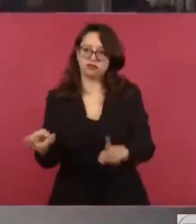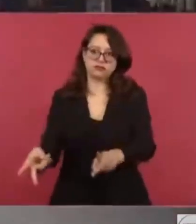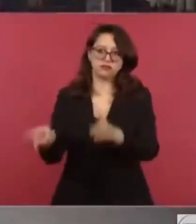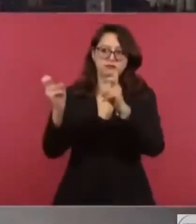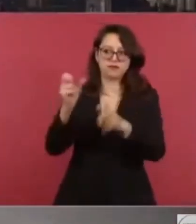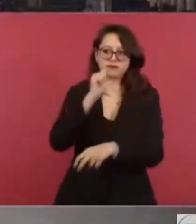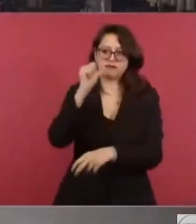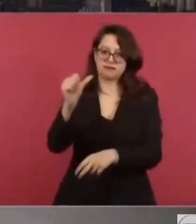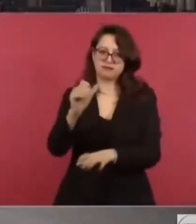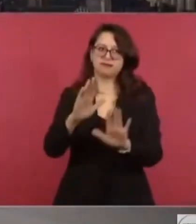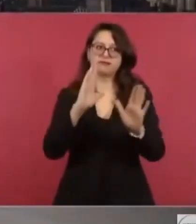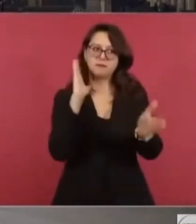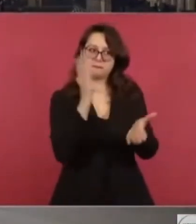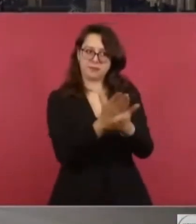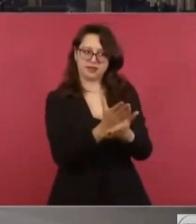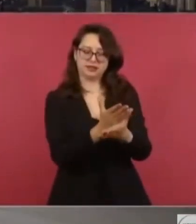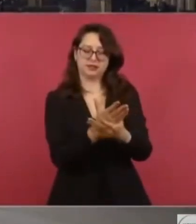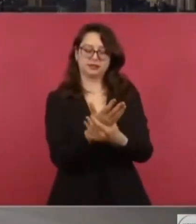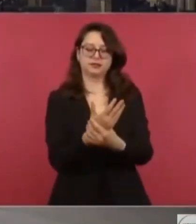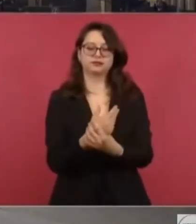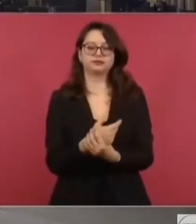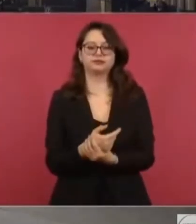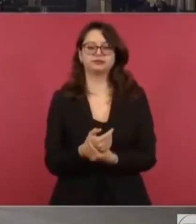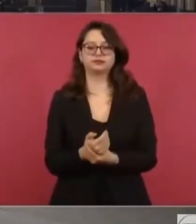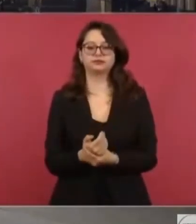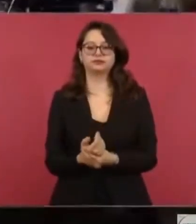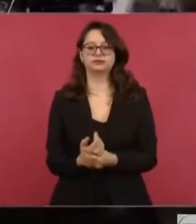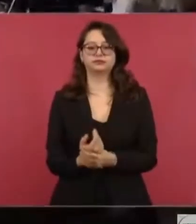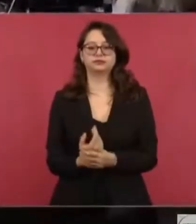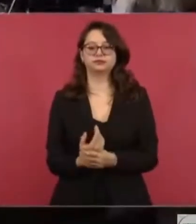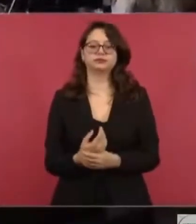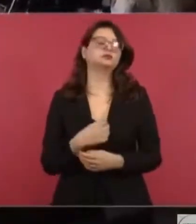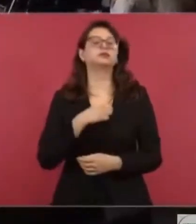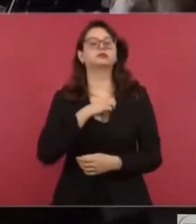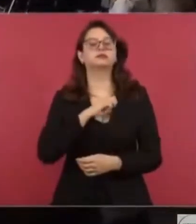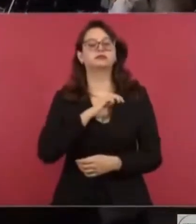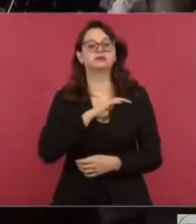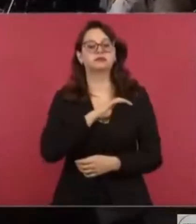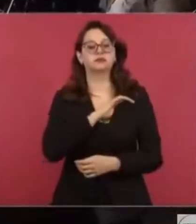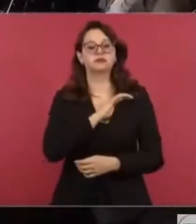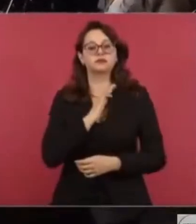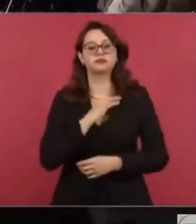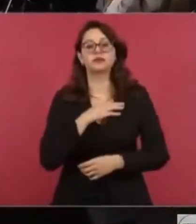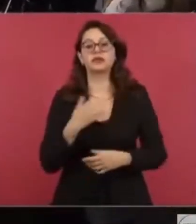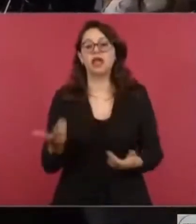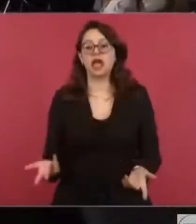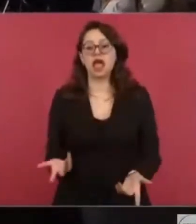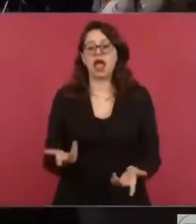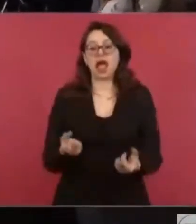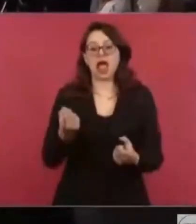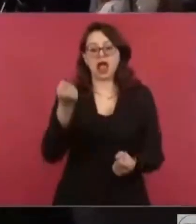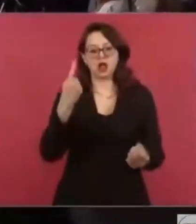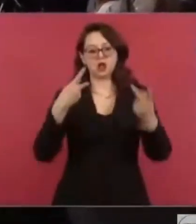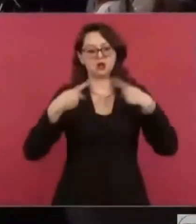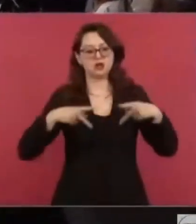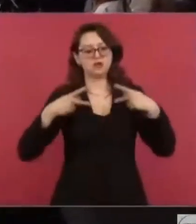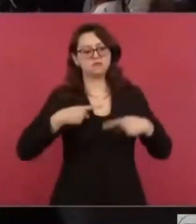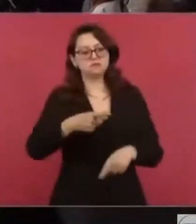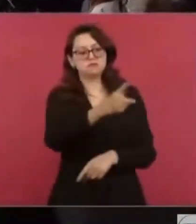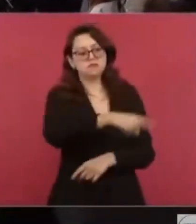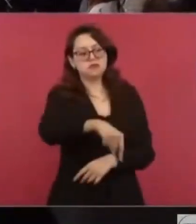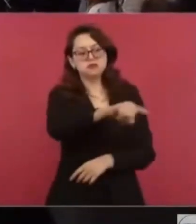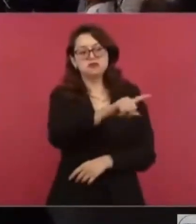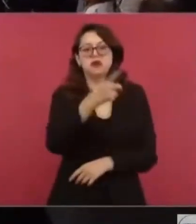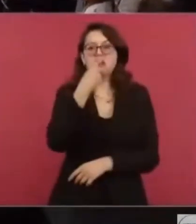Sí, presidente, gracias. Bueno, inclusive hubo muchas críticas respecto a por qué llegó por tierra y no por aire, dado que decían que hay buenas